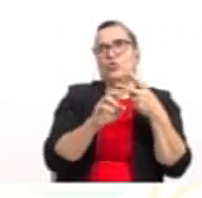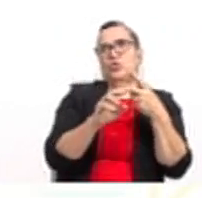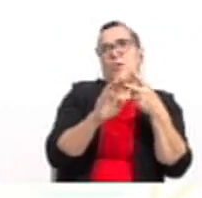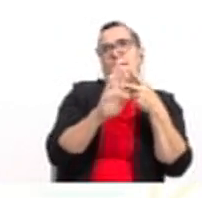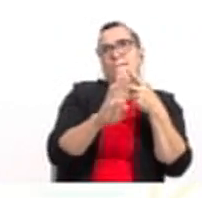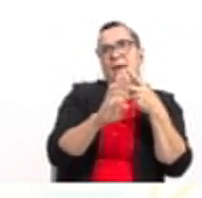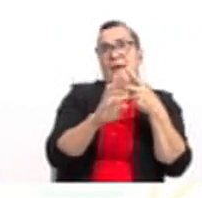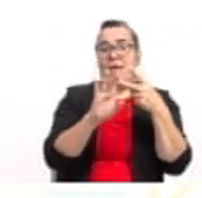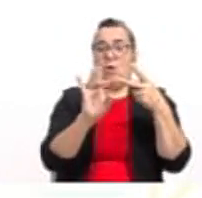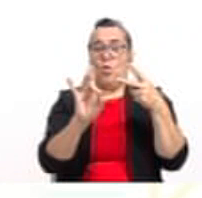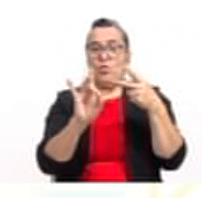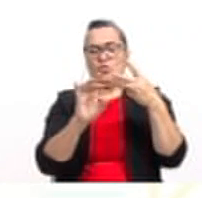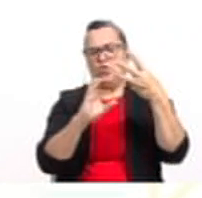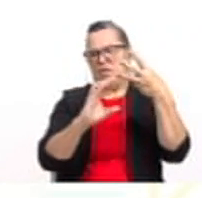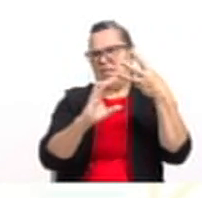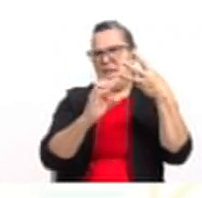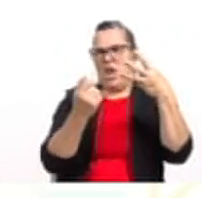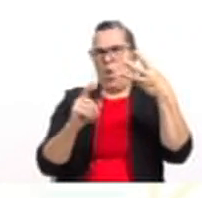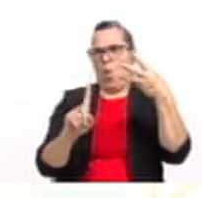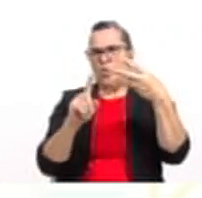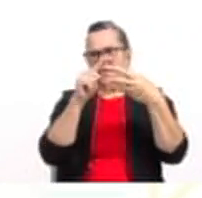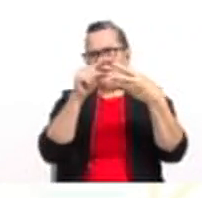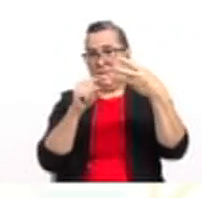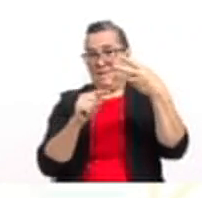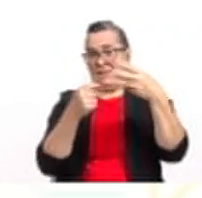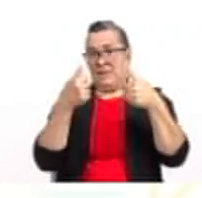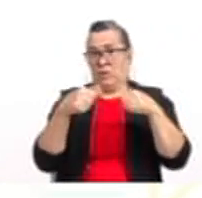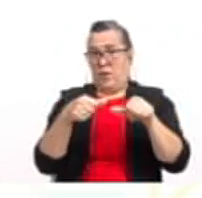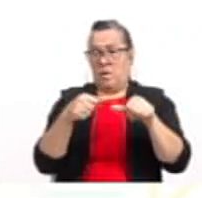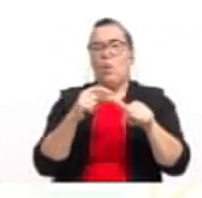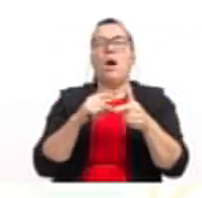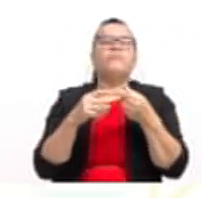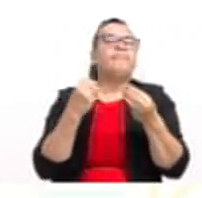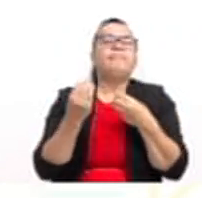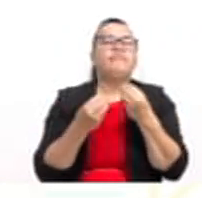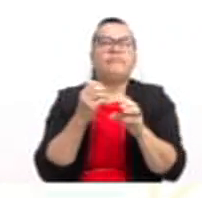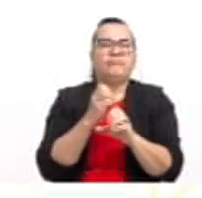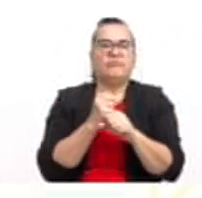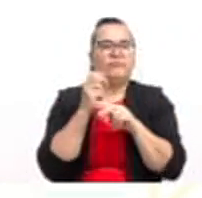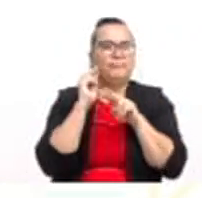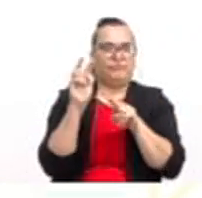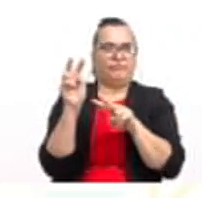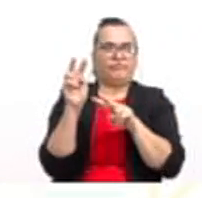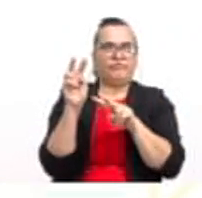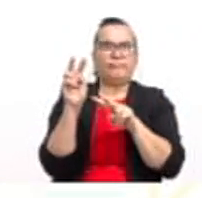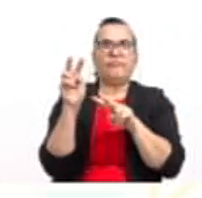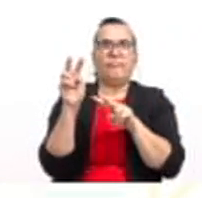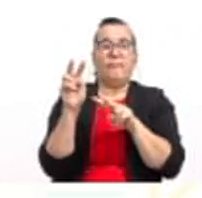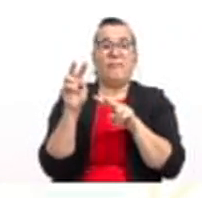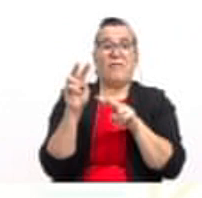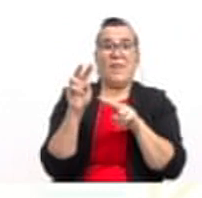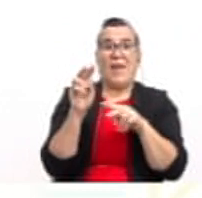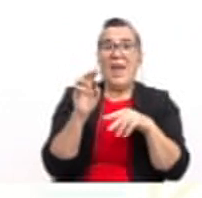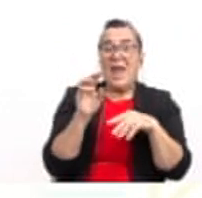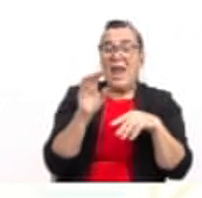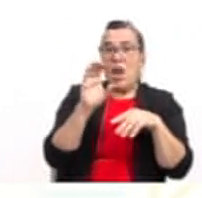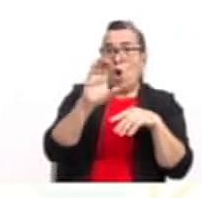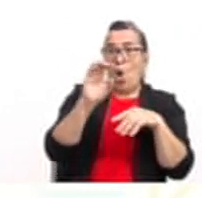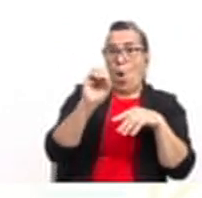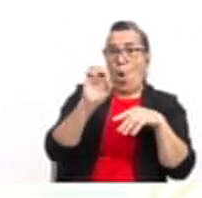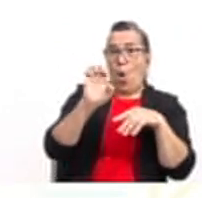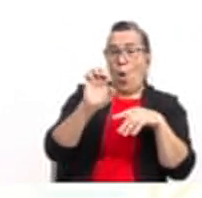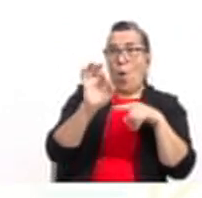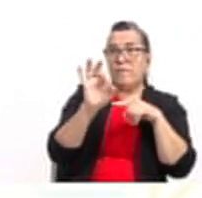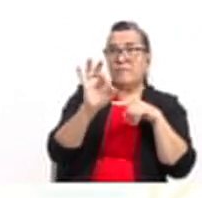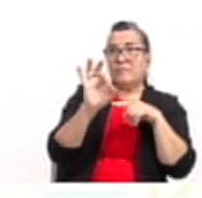es 11. ¿De acuerdo? Ok. ¿Qué vamos a hacer? Observen que el coeficiente de x al cuadrado es